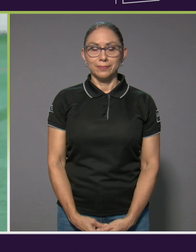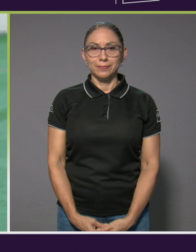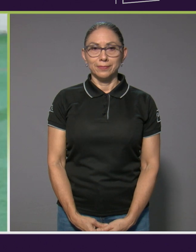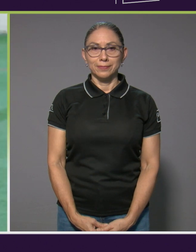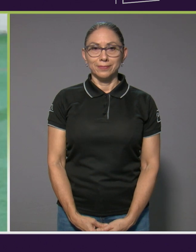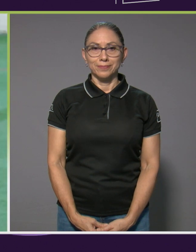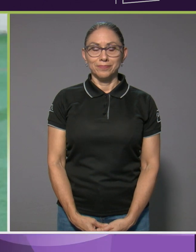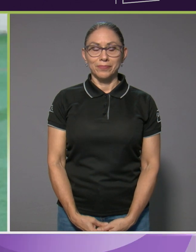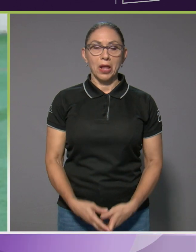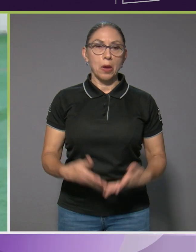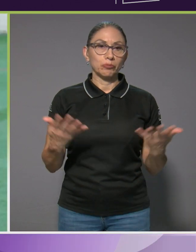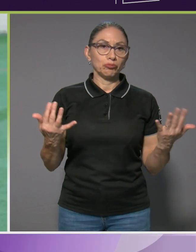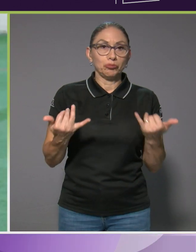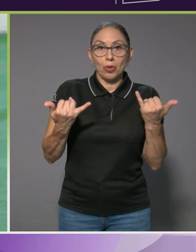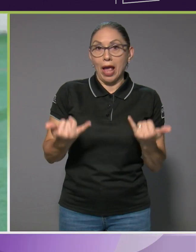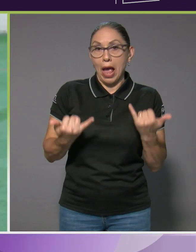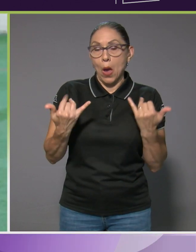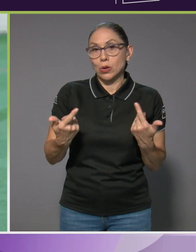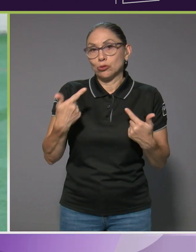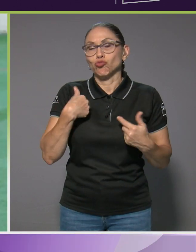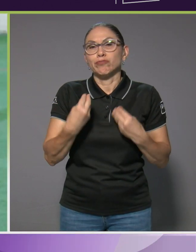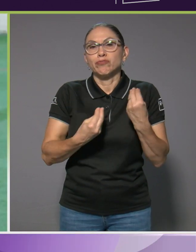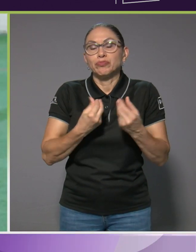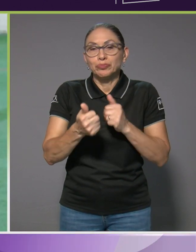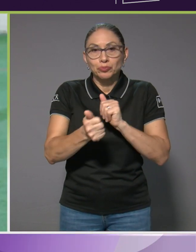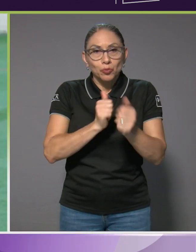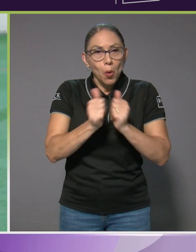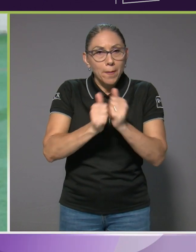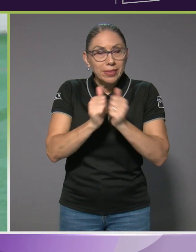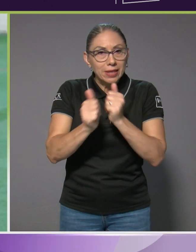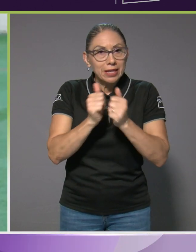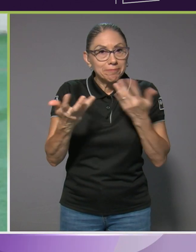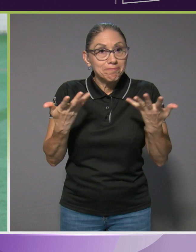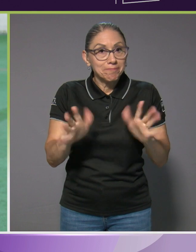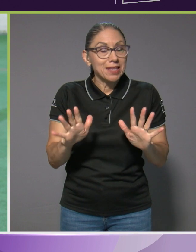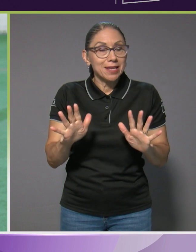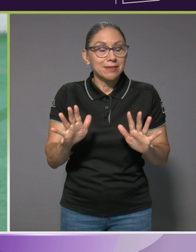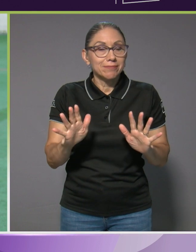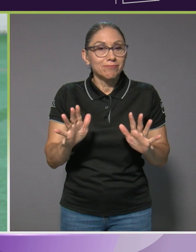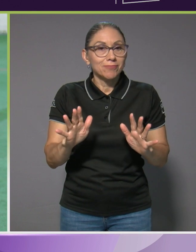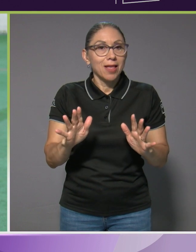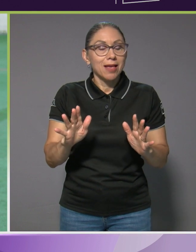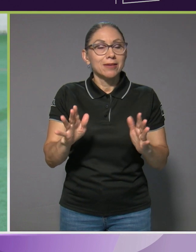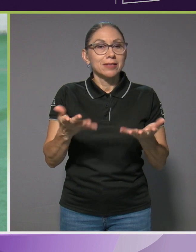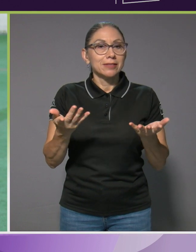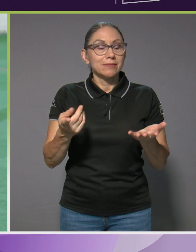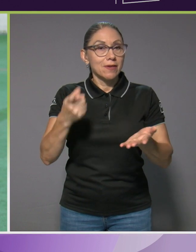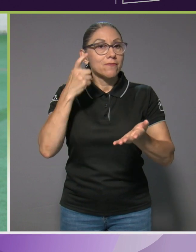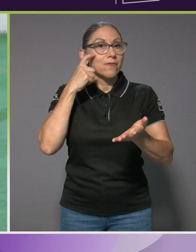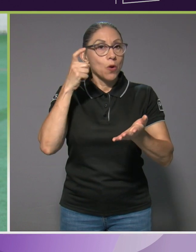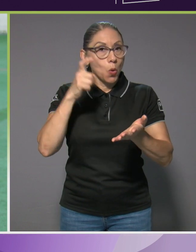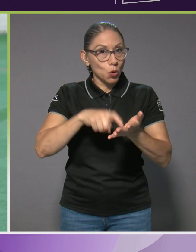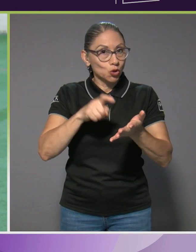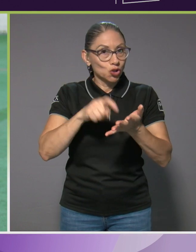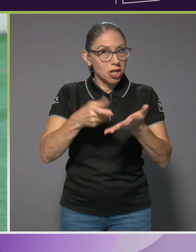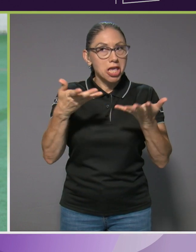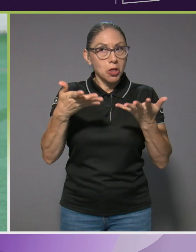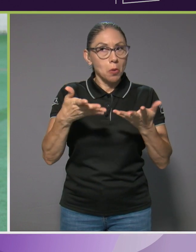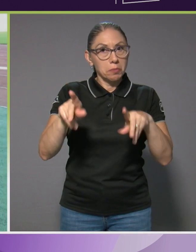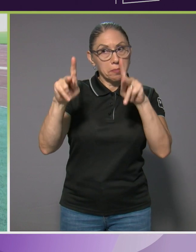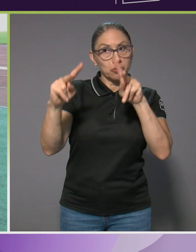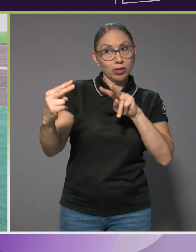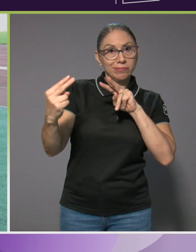Sí, bueno, ahora voy a competir y soy reconocido, me hablan y así,